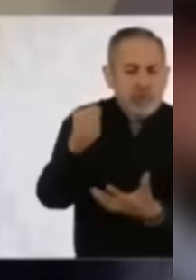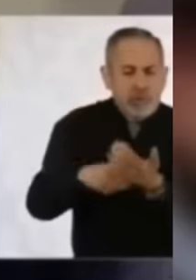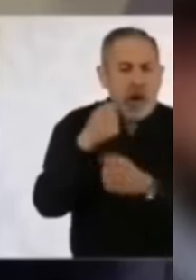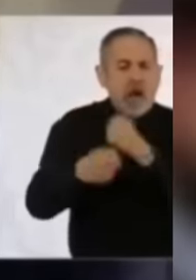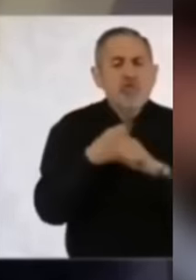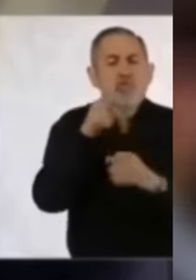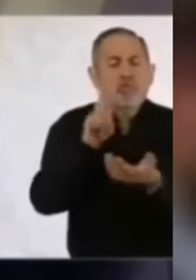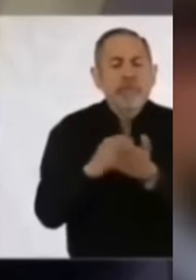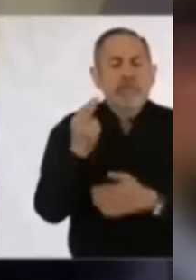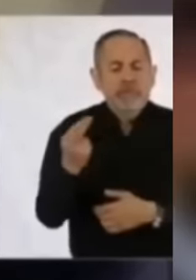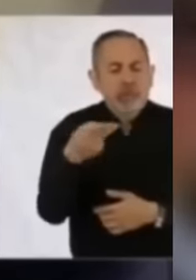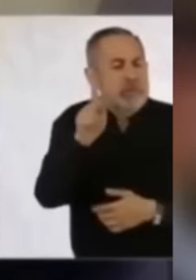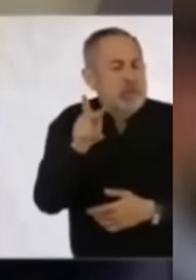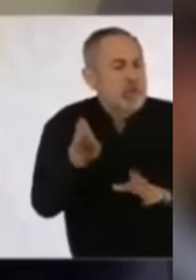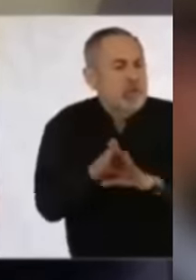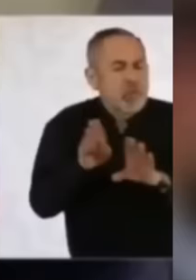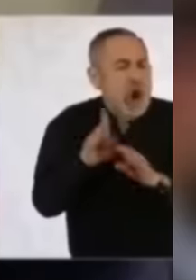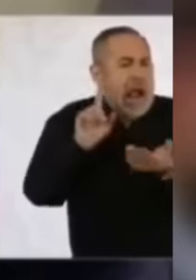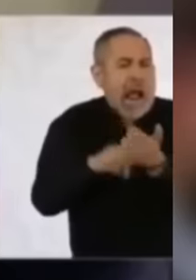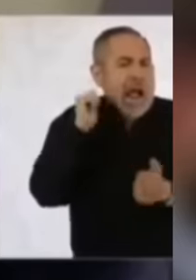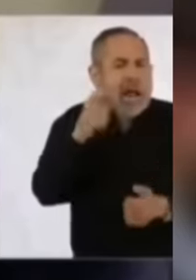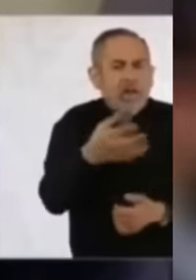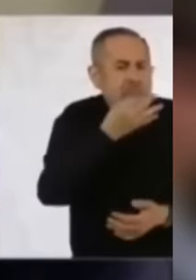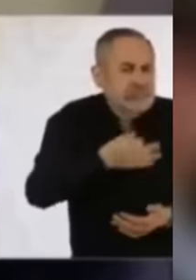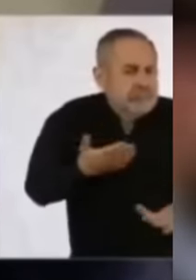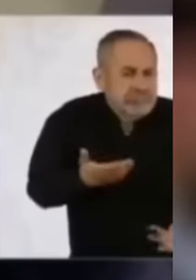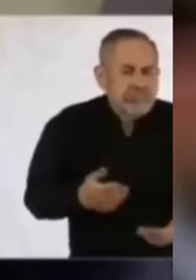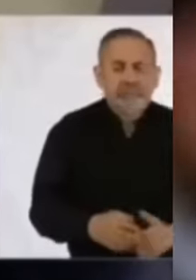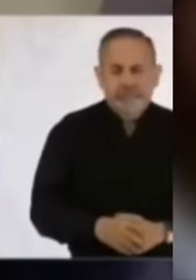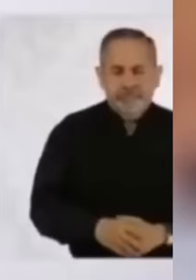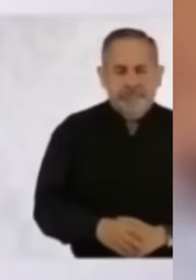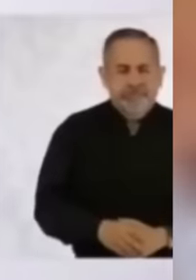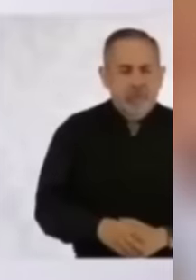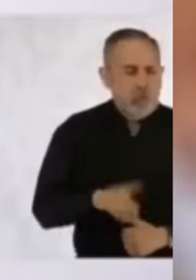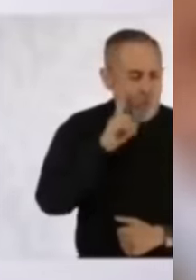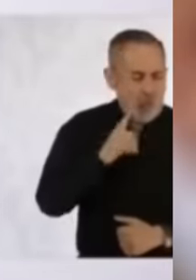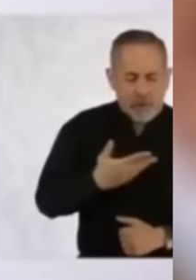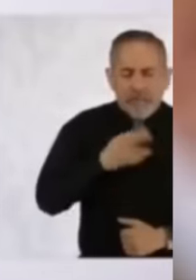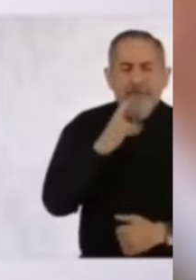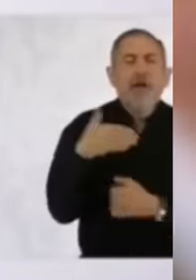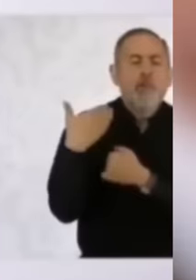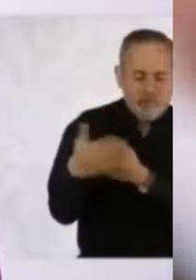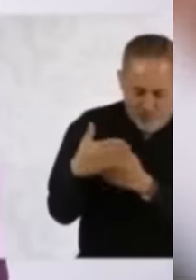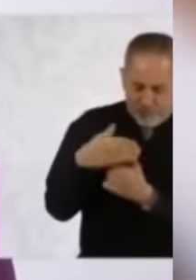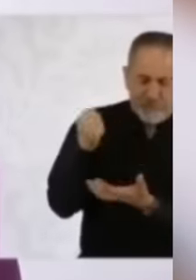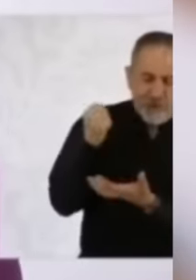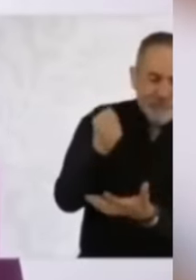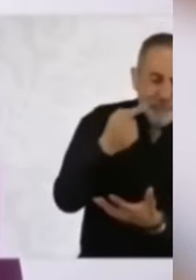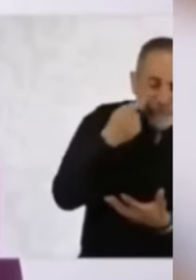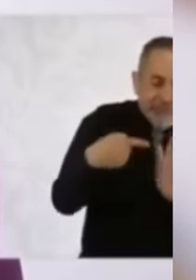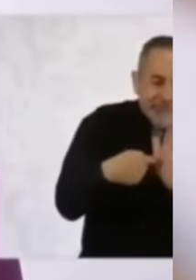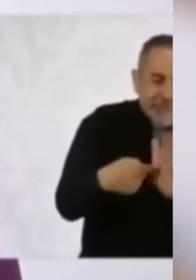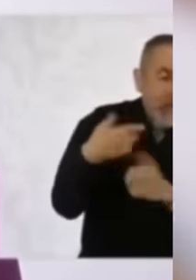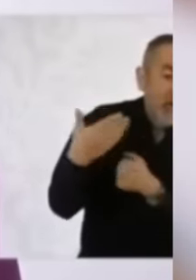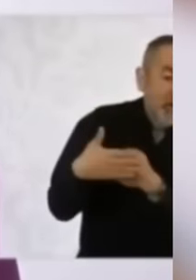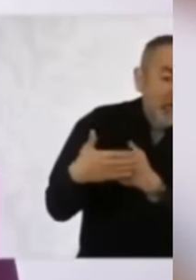2025, pero ¿cómo viene o qué nos puede adelantar? Por favor. Ya va a venir. Estamos